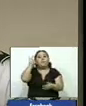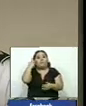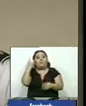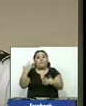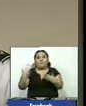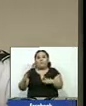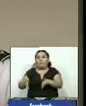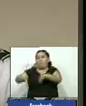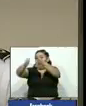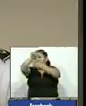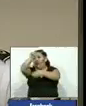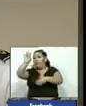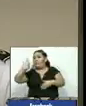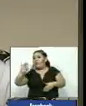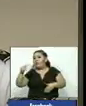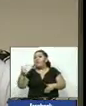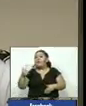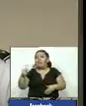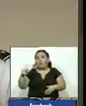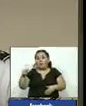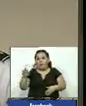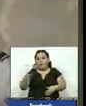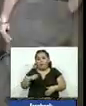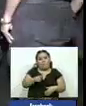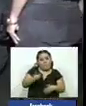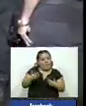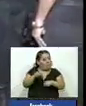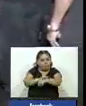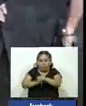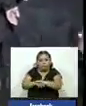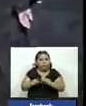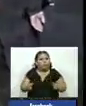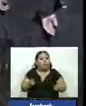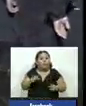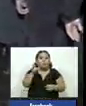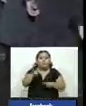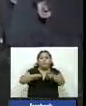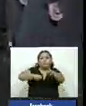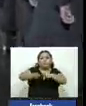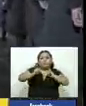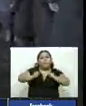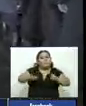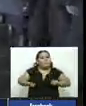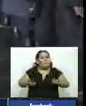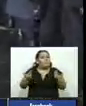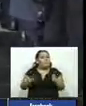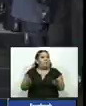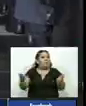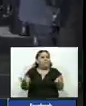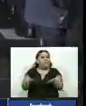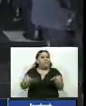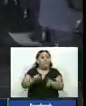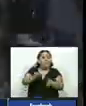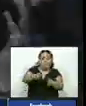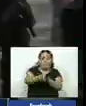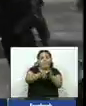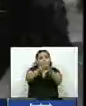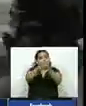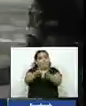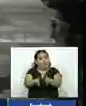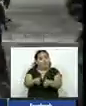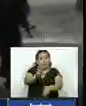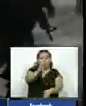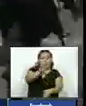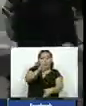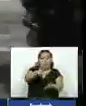Fiscalía como la Policía ha sido más efectiva en estas capturas el plan control territorial continúa desarrollándose en su primera fase en